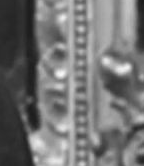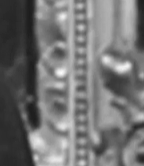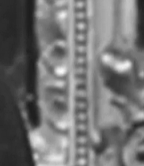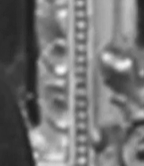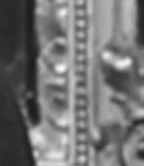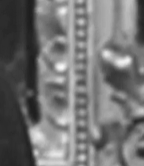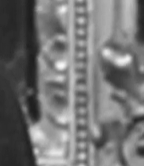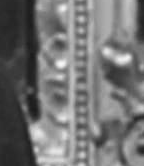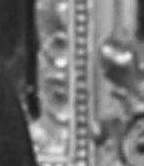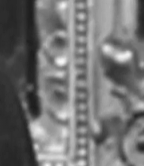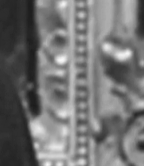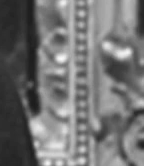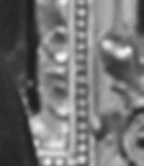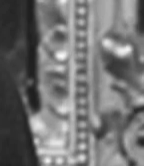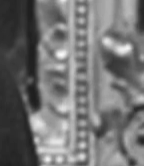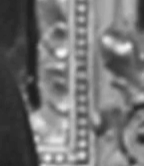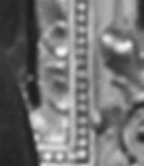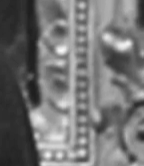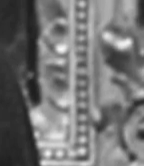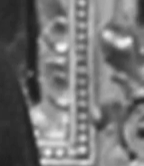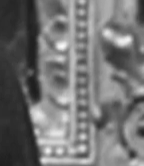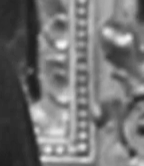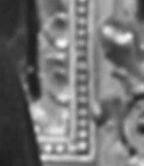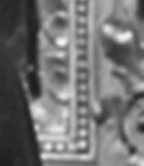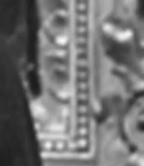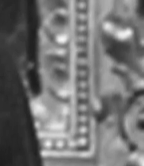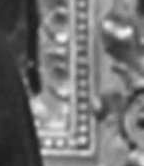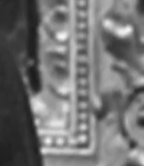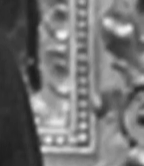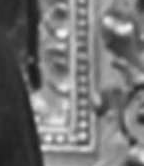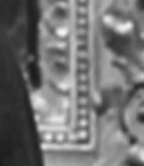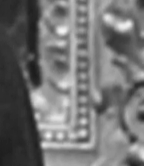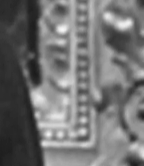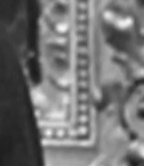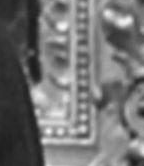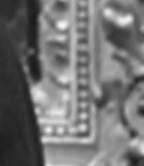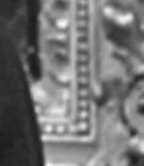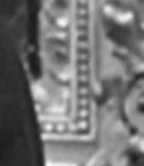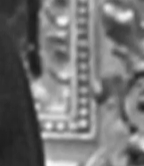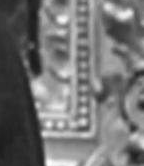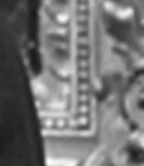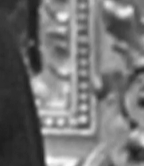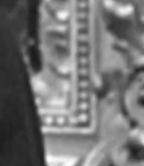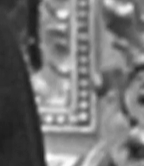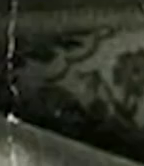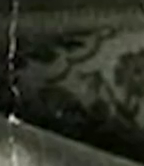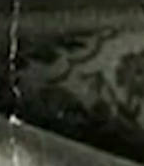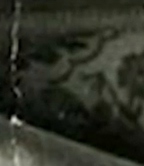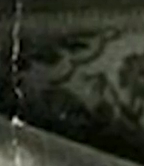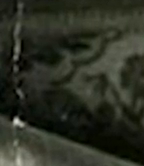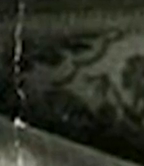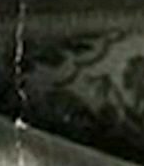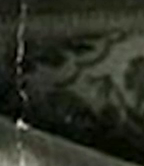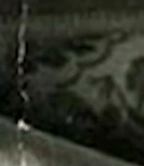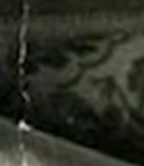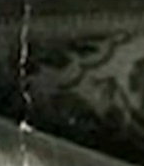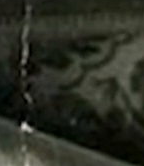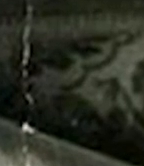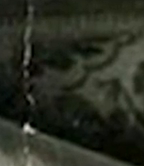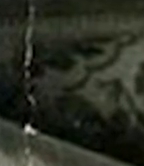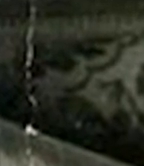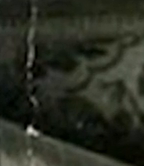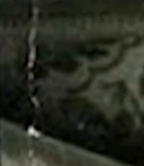pasear por el cementerio de westfield localidad de nueva jersey en la que nació y vivió parte de su infancia caricaturista